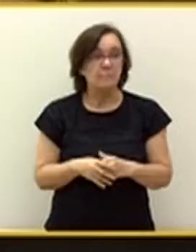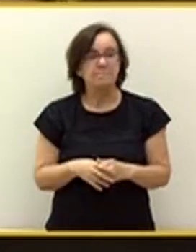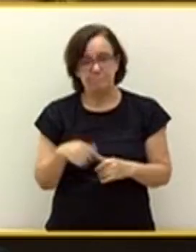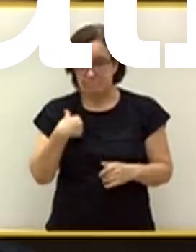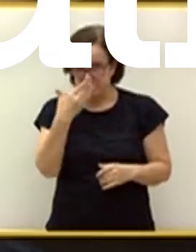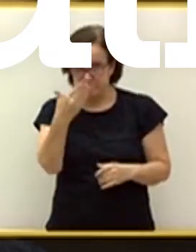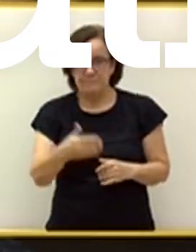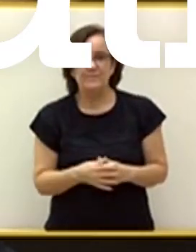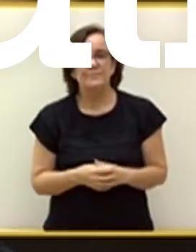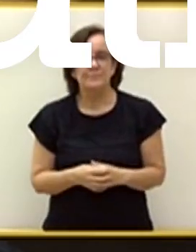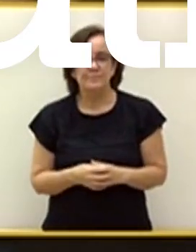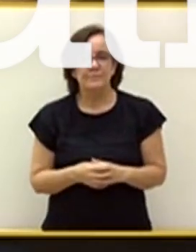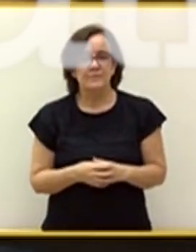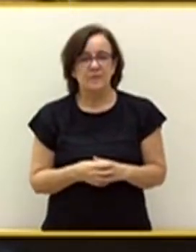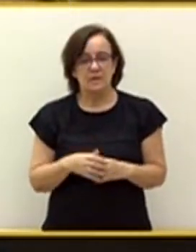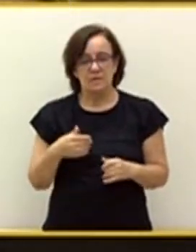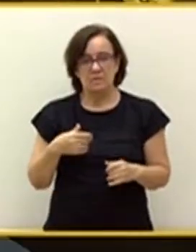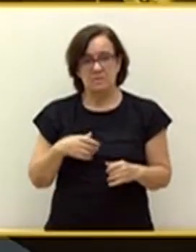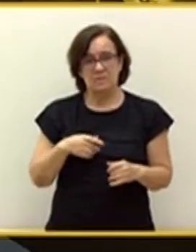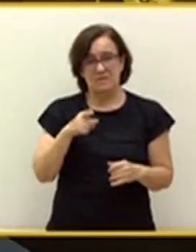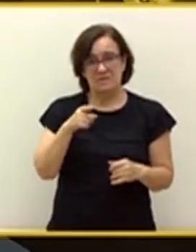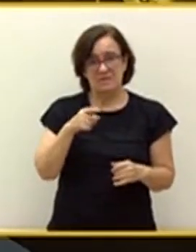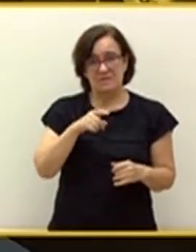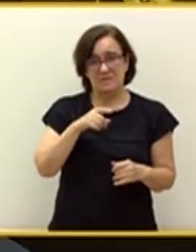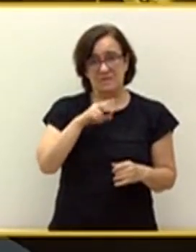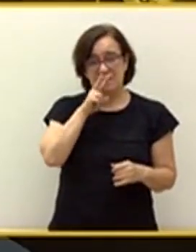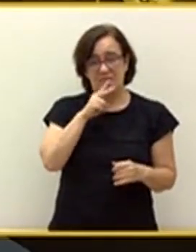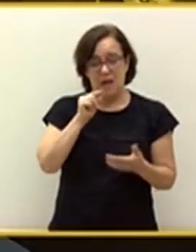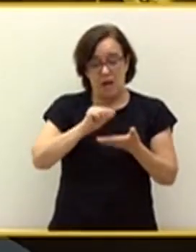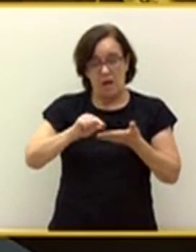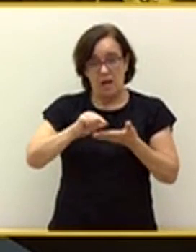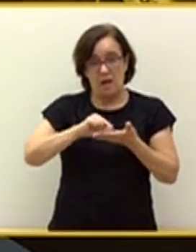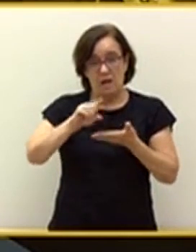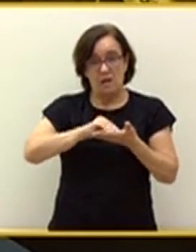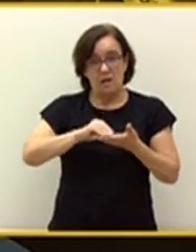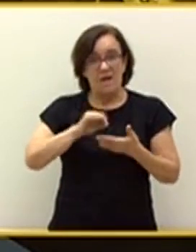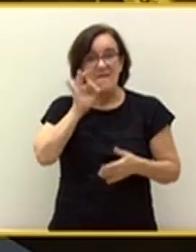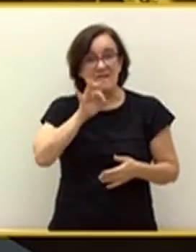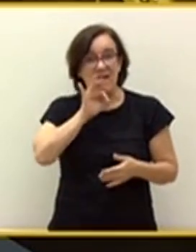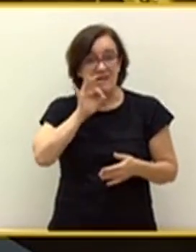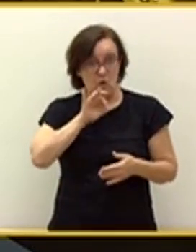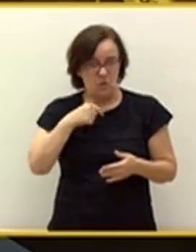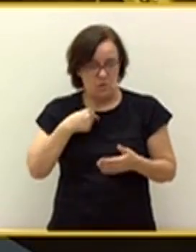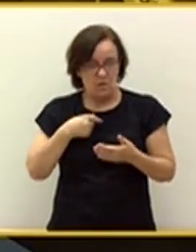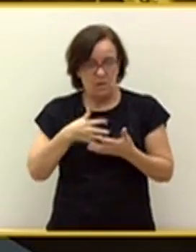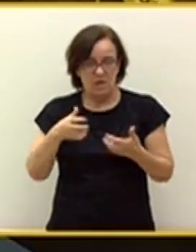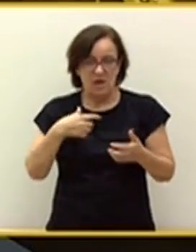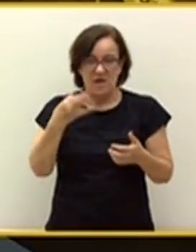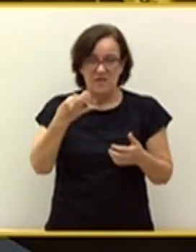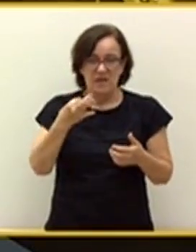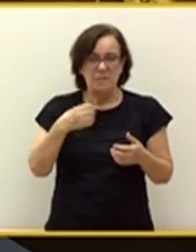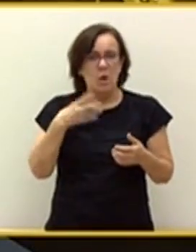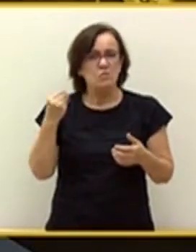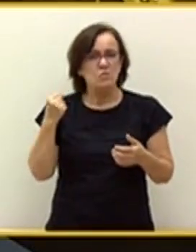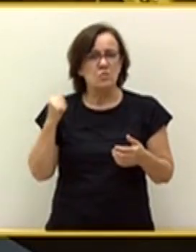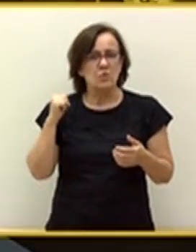Reconocer, cuando usted hablaba, los apuntes que iba tomando los tomaba en gallego. Debe ser que llevamos